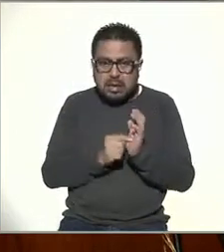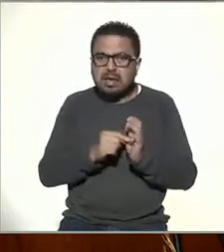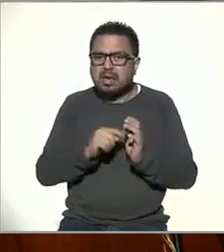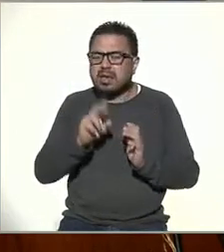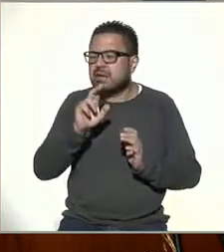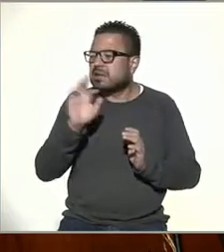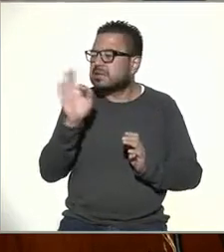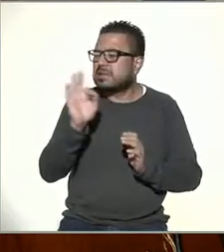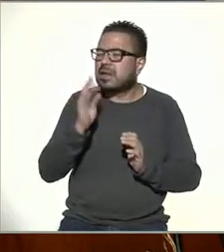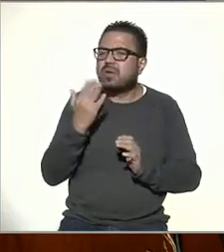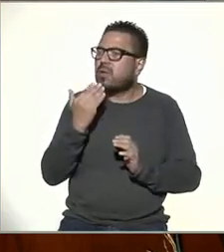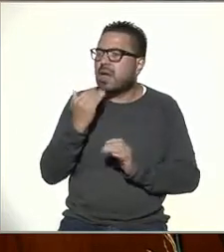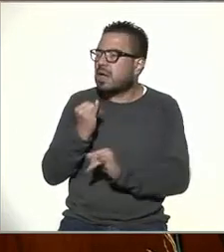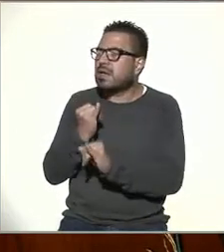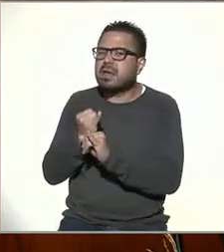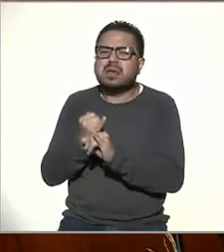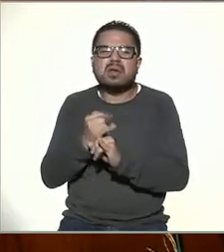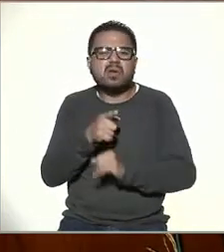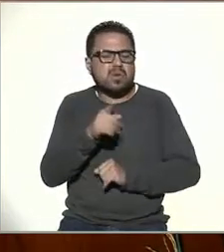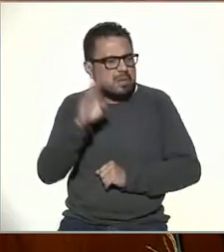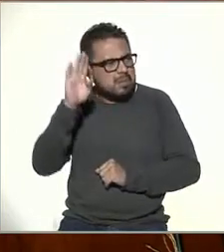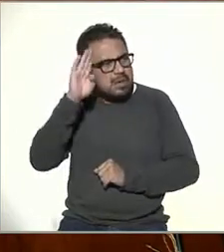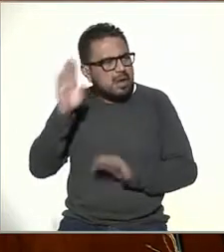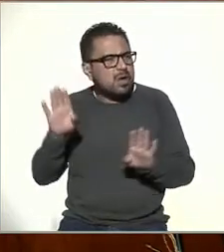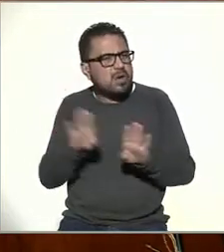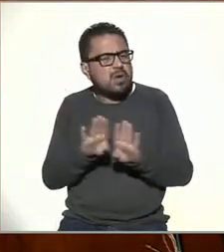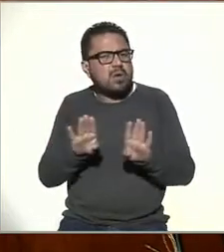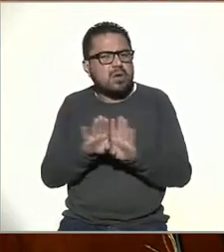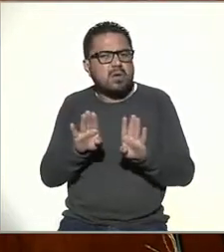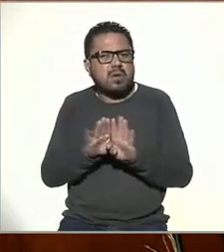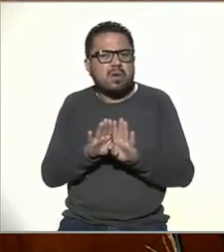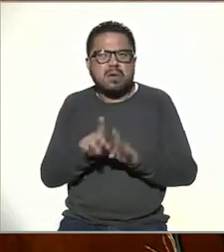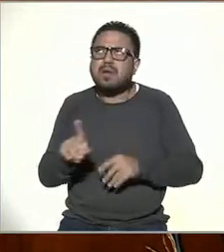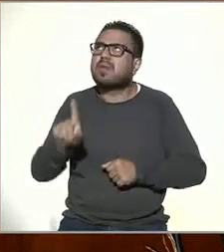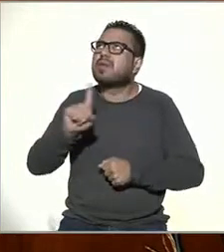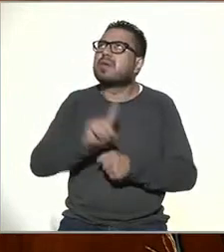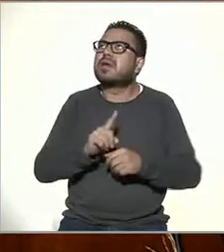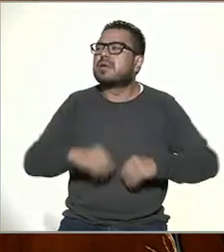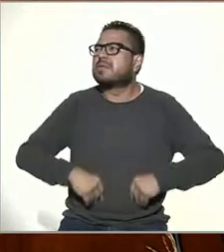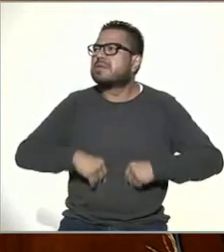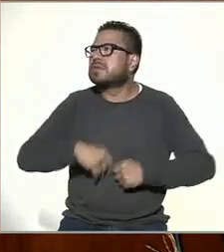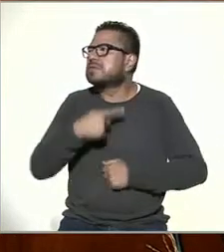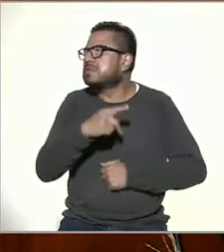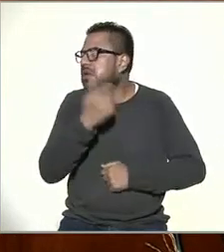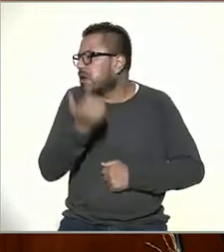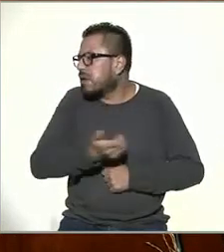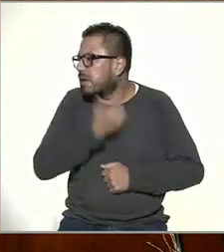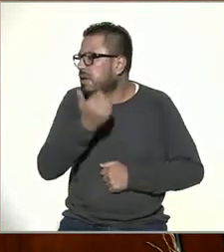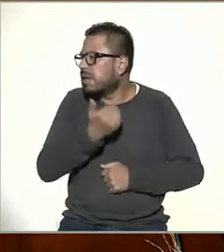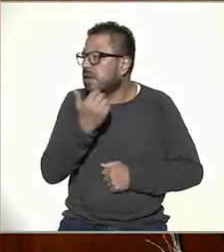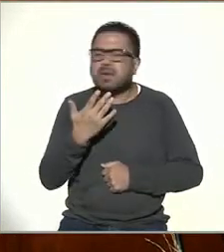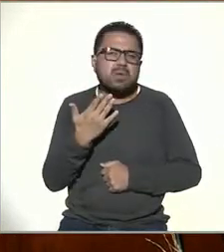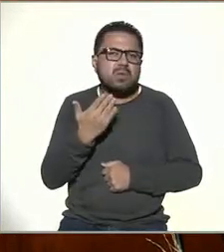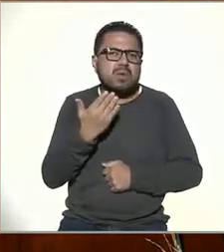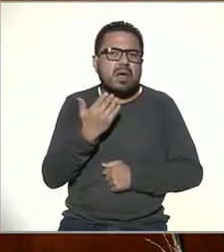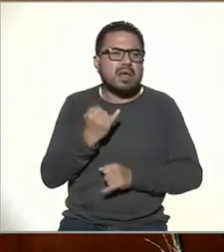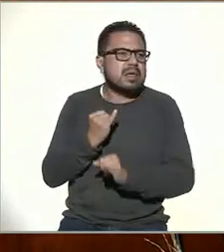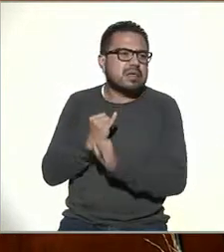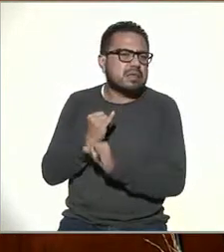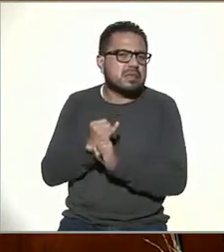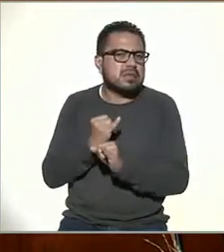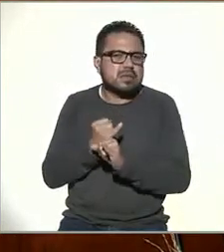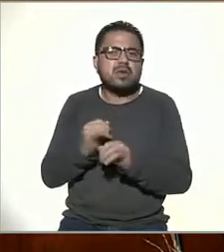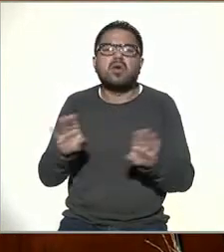sin el Internet? ¿Han pensado cómo sería un día en su vida cotidiana sin Internet?